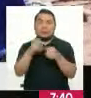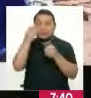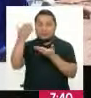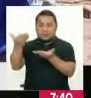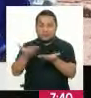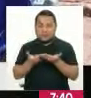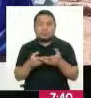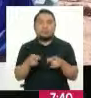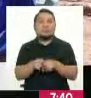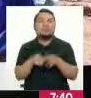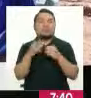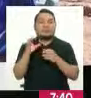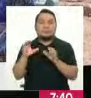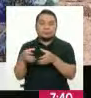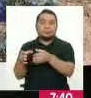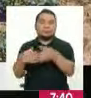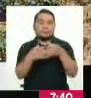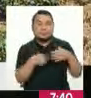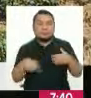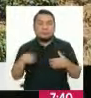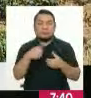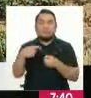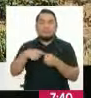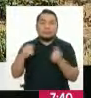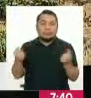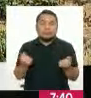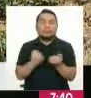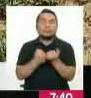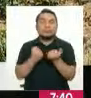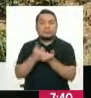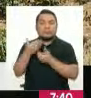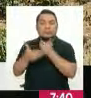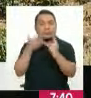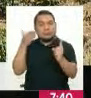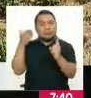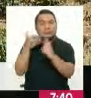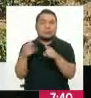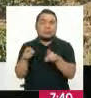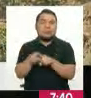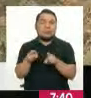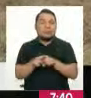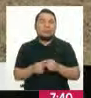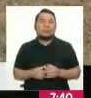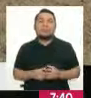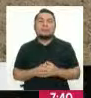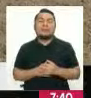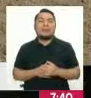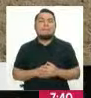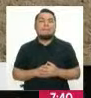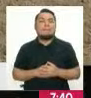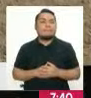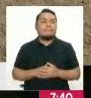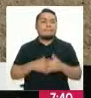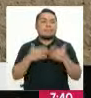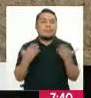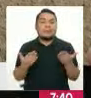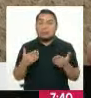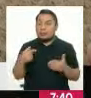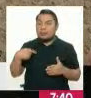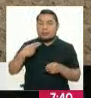conjunto de instituciones que empujamos, digamos, el coche en la misma dirección. Estamos a pocas